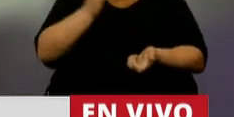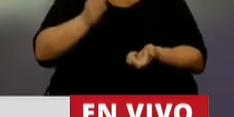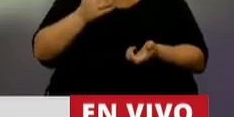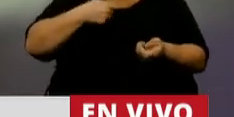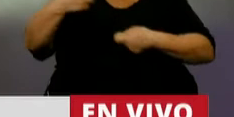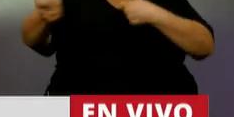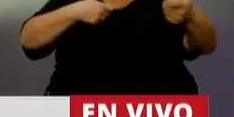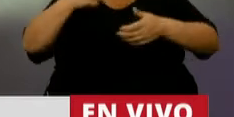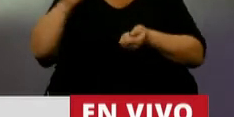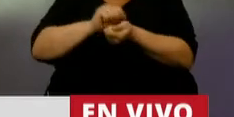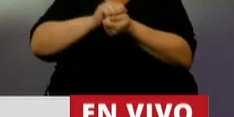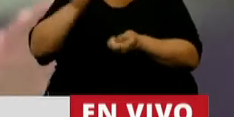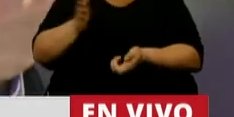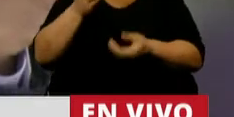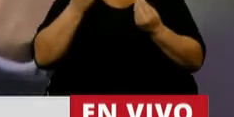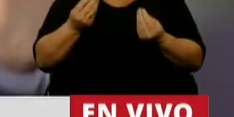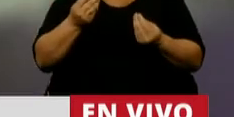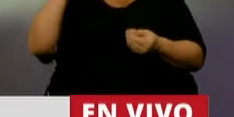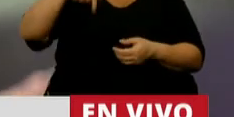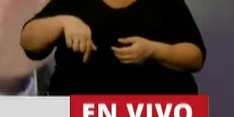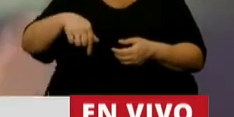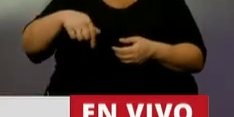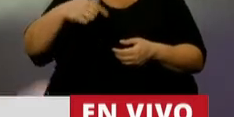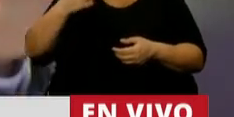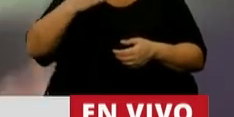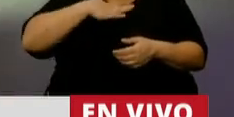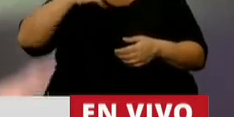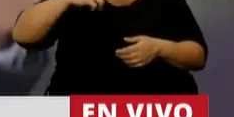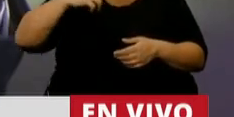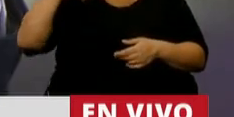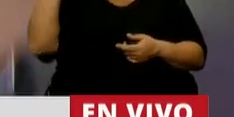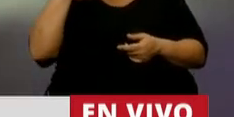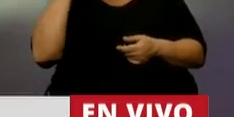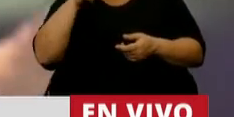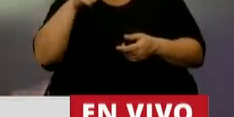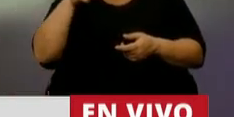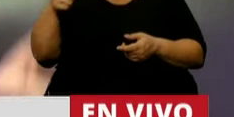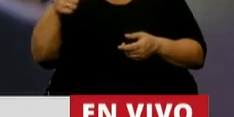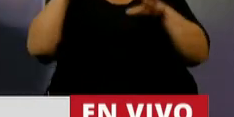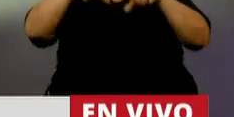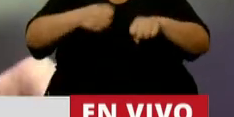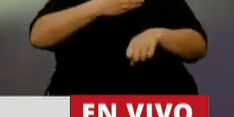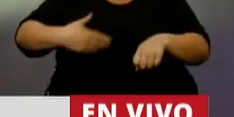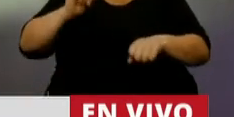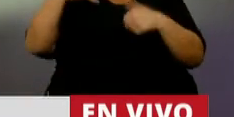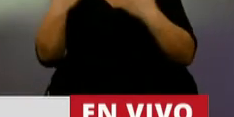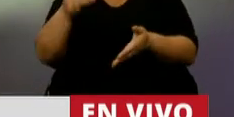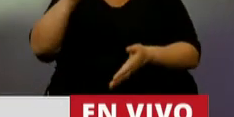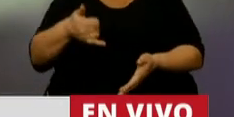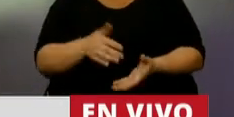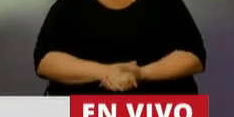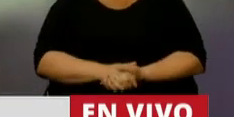descontrolada, porque tenemos una propiedad privada cuestionada por sus pasiones que el gobierno apaña,